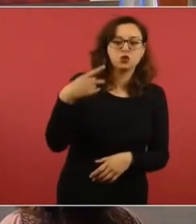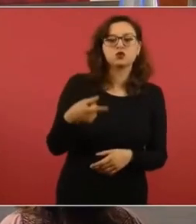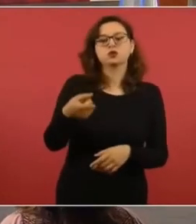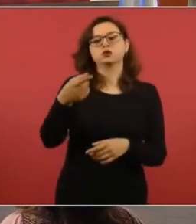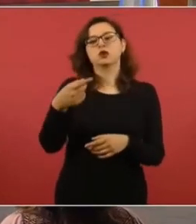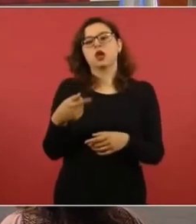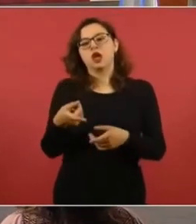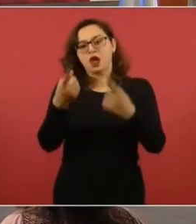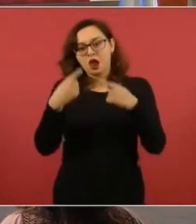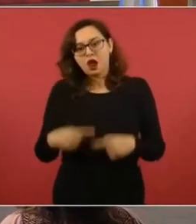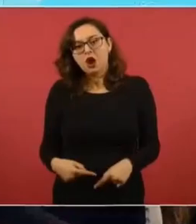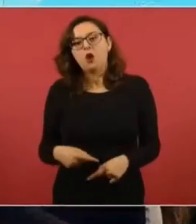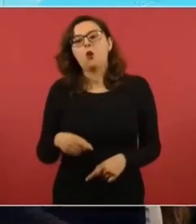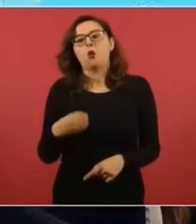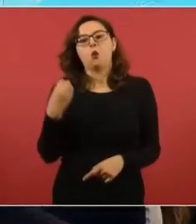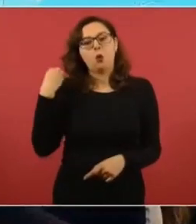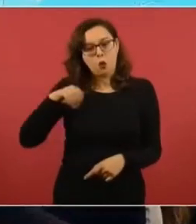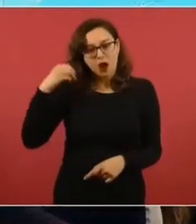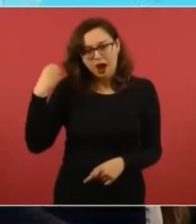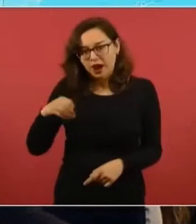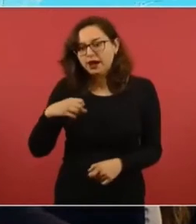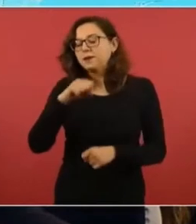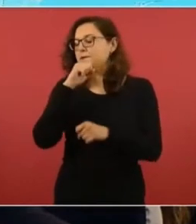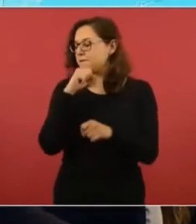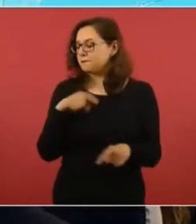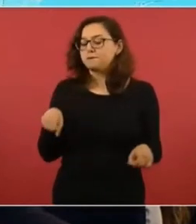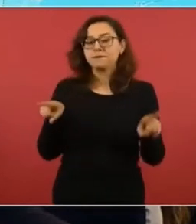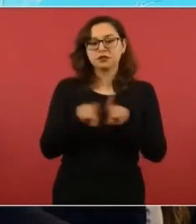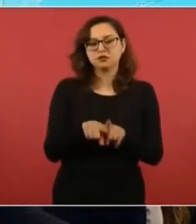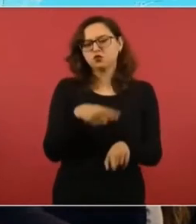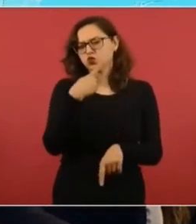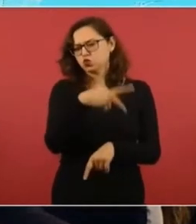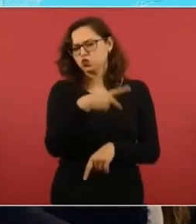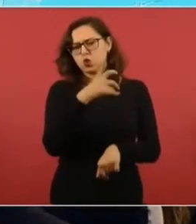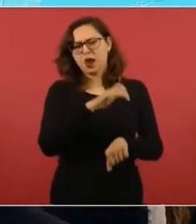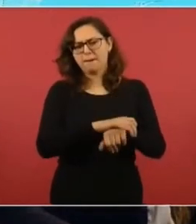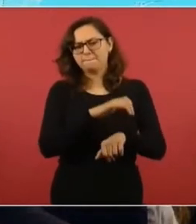empresario, que era su amigo,